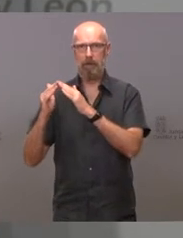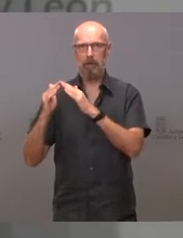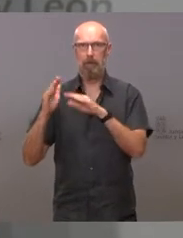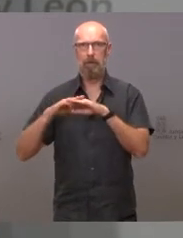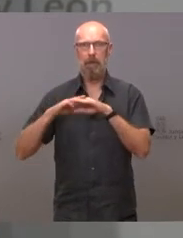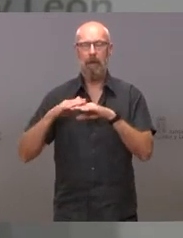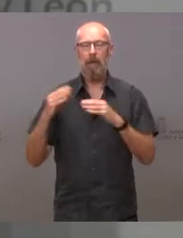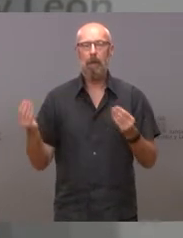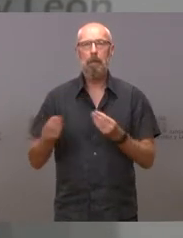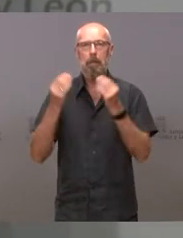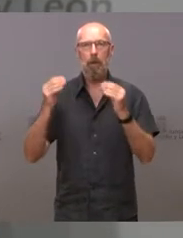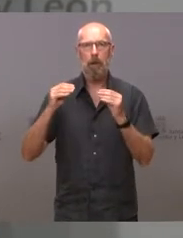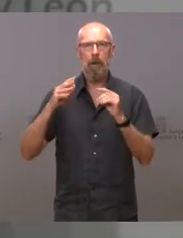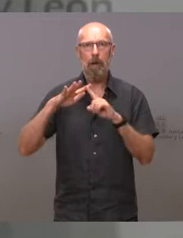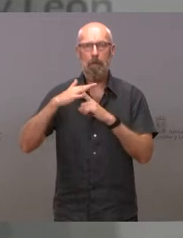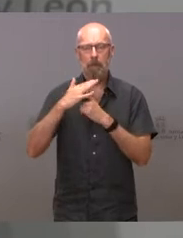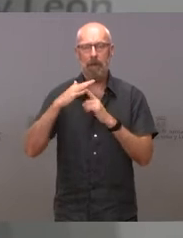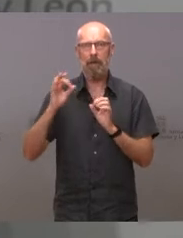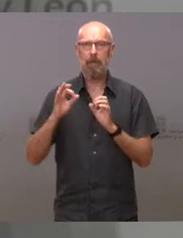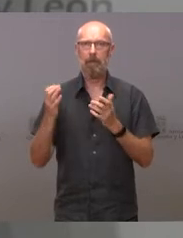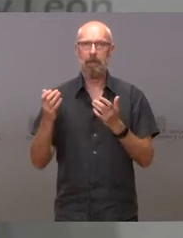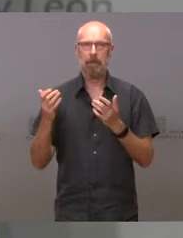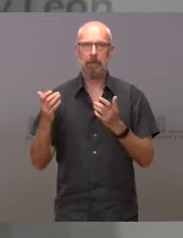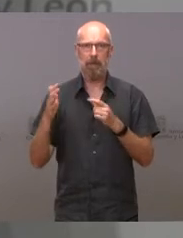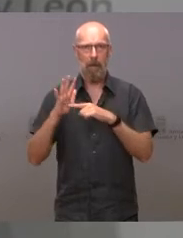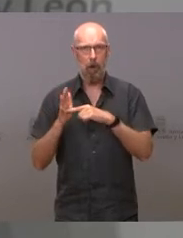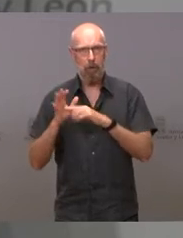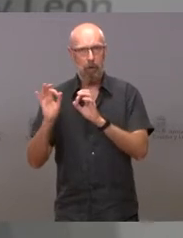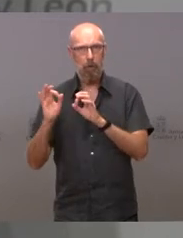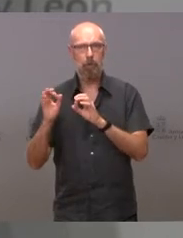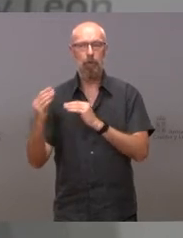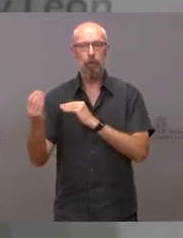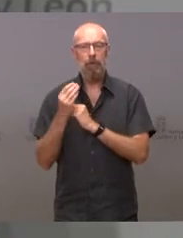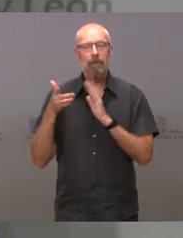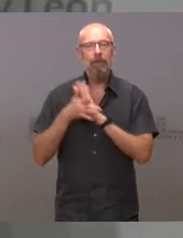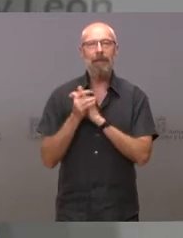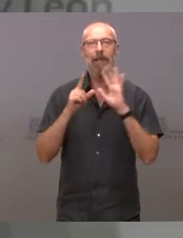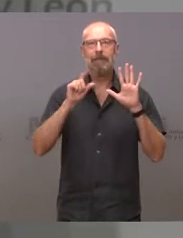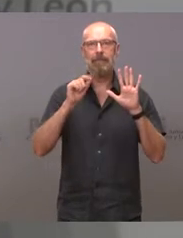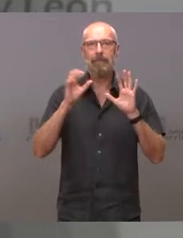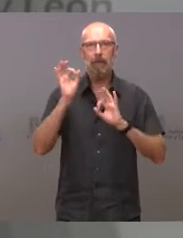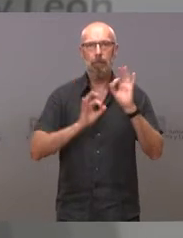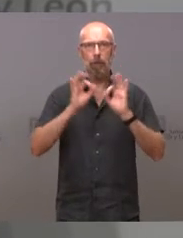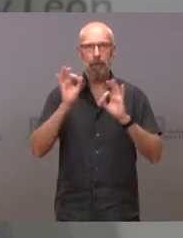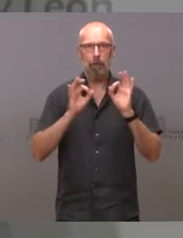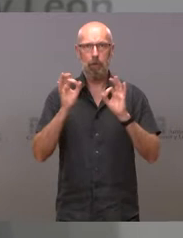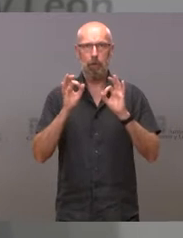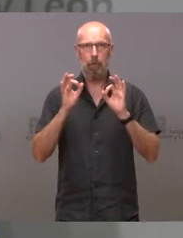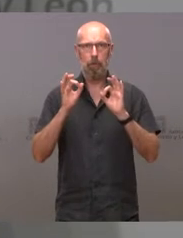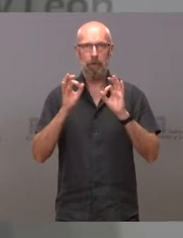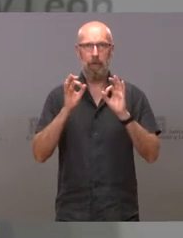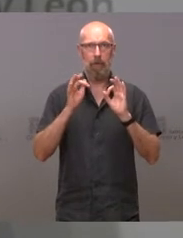público de alquiler. Esta subvención va a suponer el 60% del coste de adquisición,